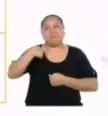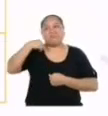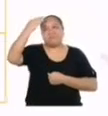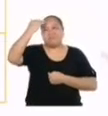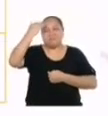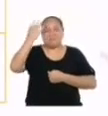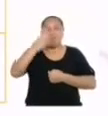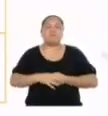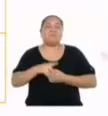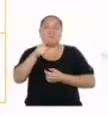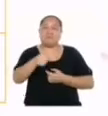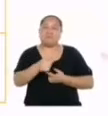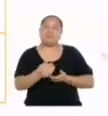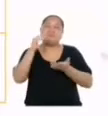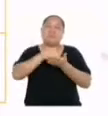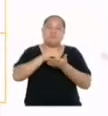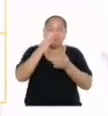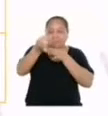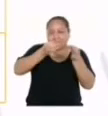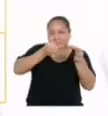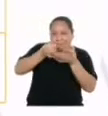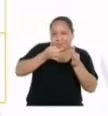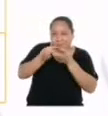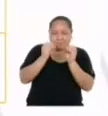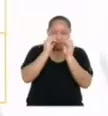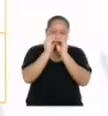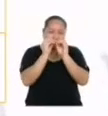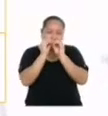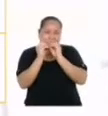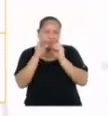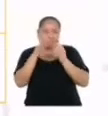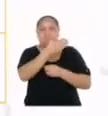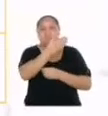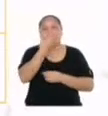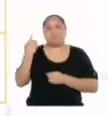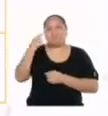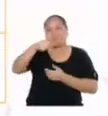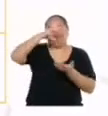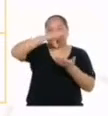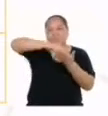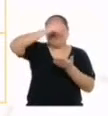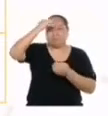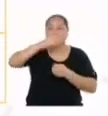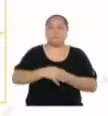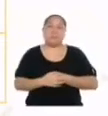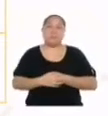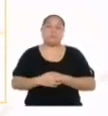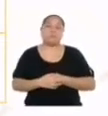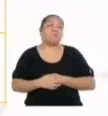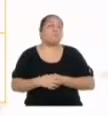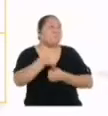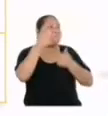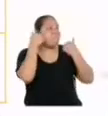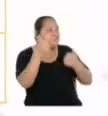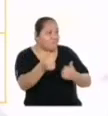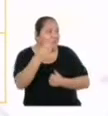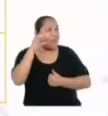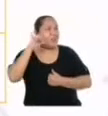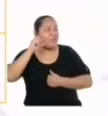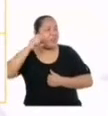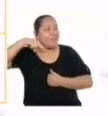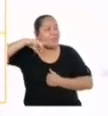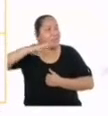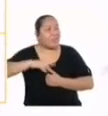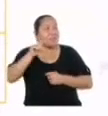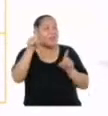Estoy segura de que recibirás una retroalimentación oportuna y adecuada para que puedas mejorar tu aprendizaje. No podrías haberlo dicho mejor, Yanira.